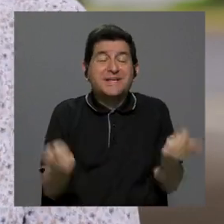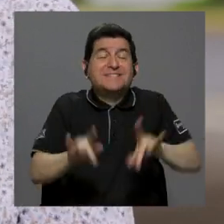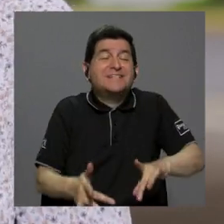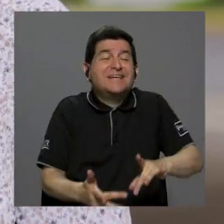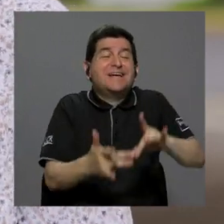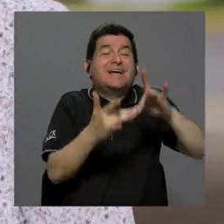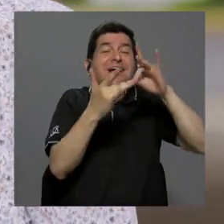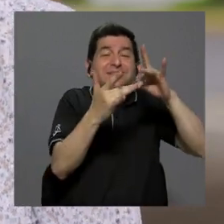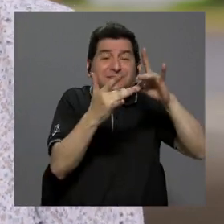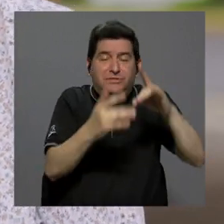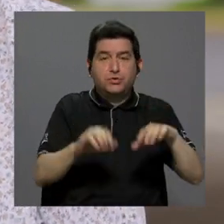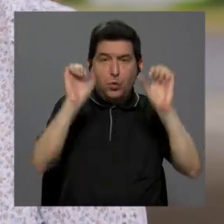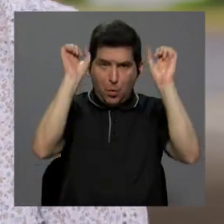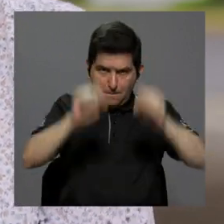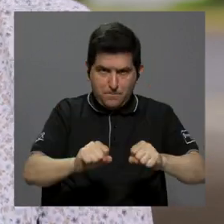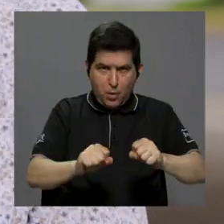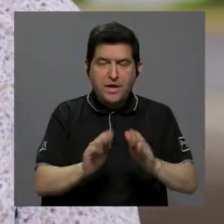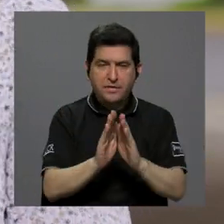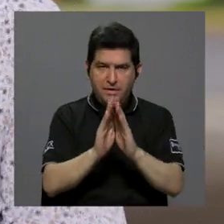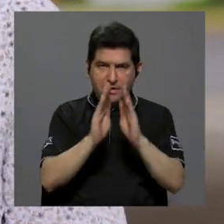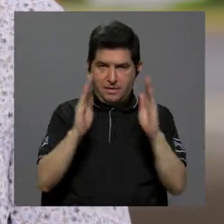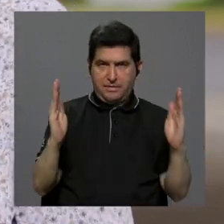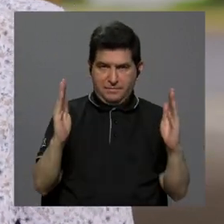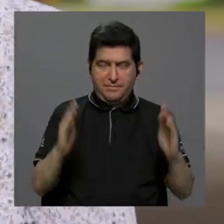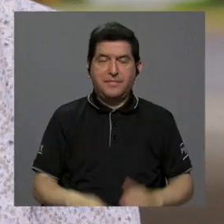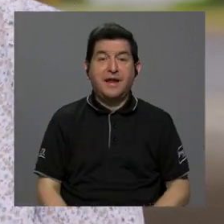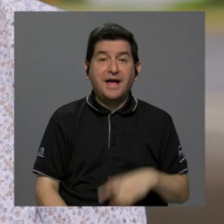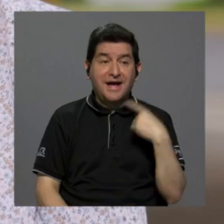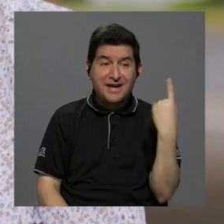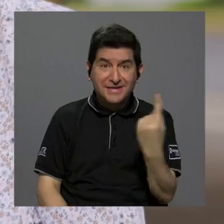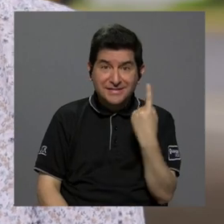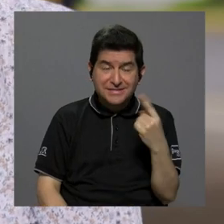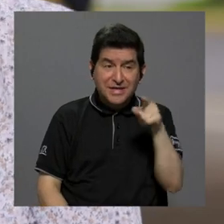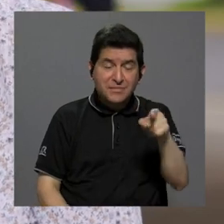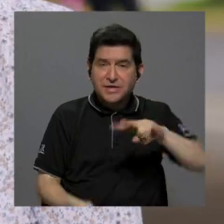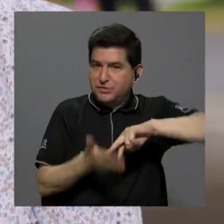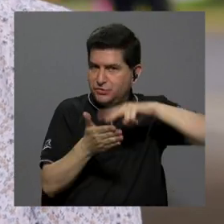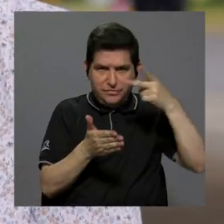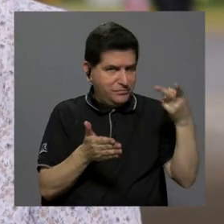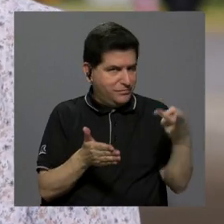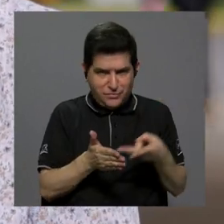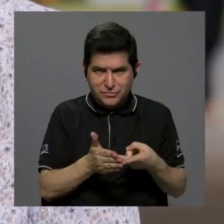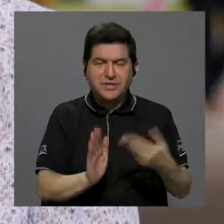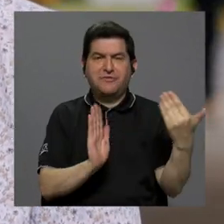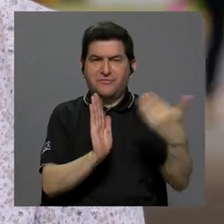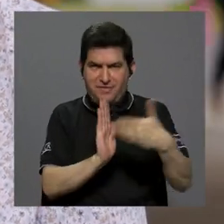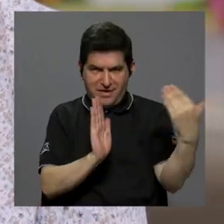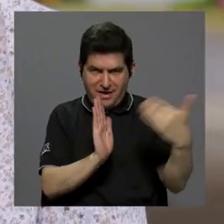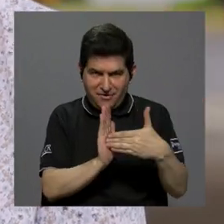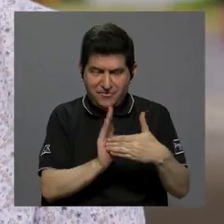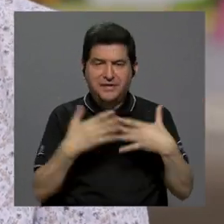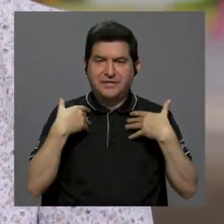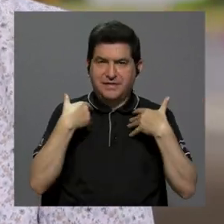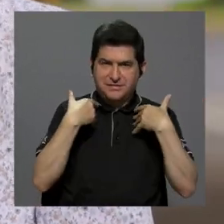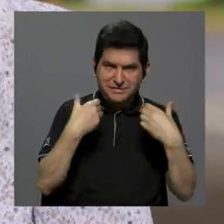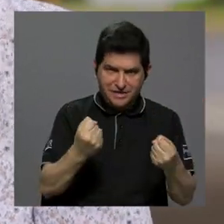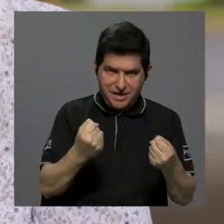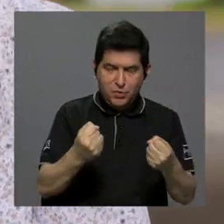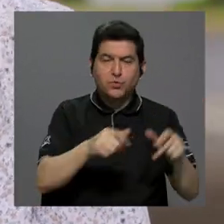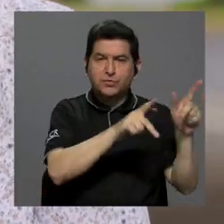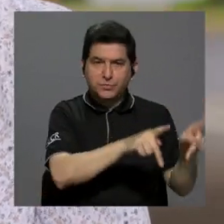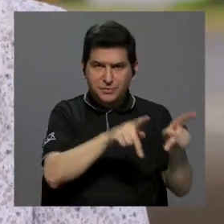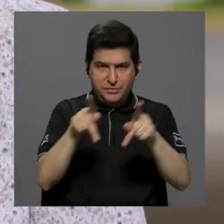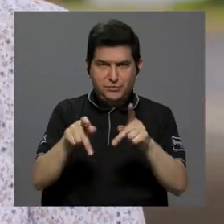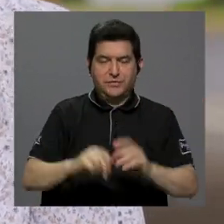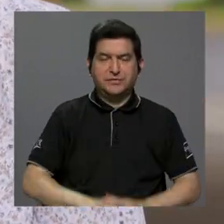excepcionalmente puede ser ampliada siempre y cuando eso no genere afectaciones a la